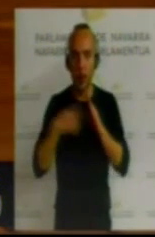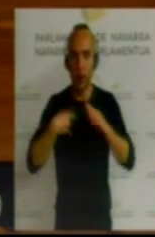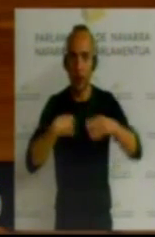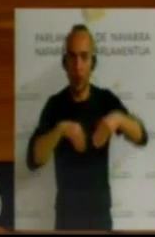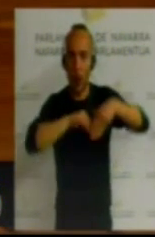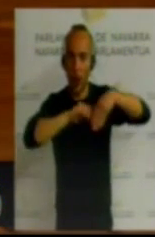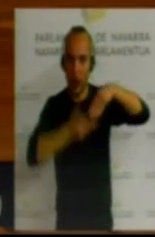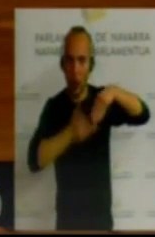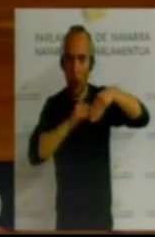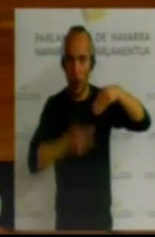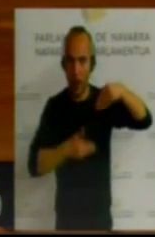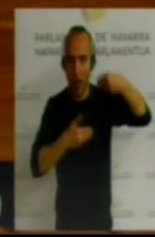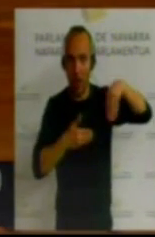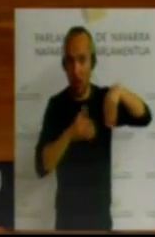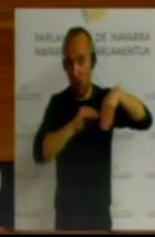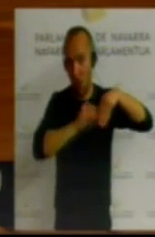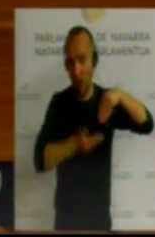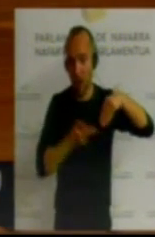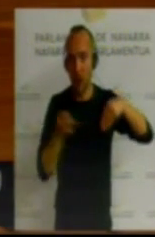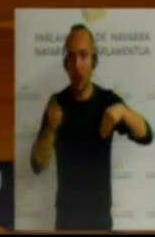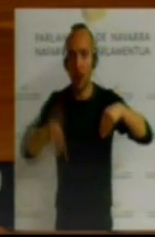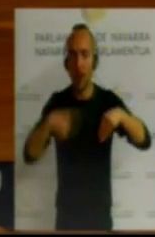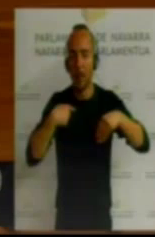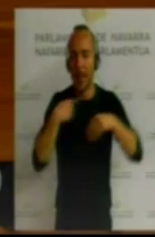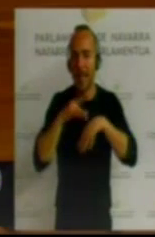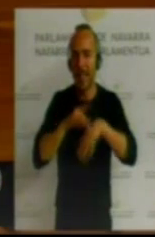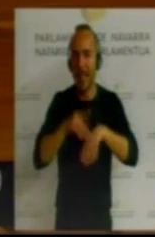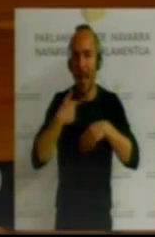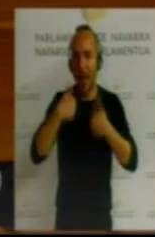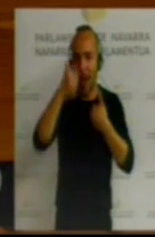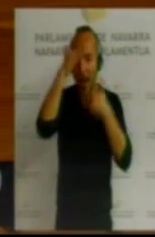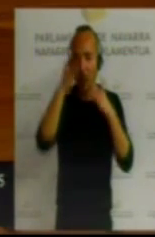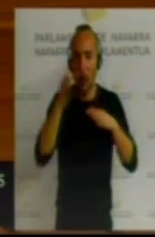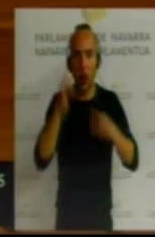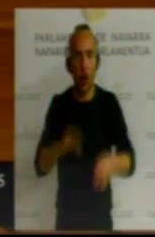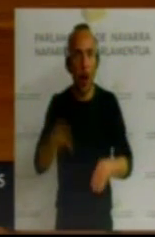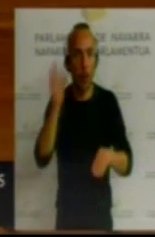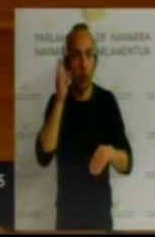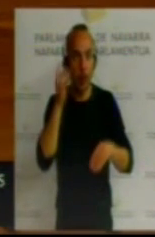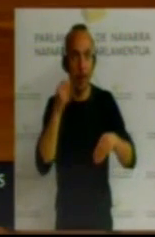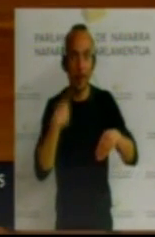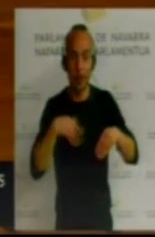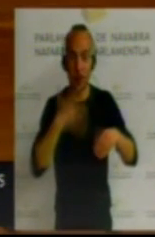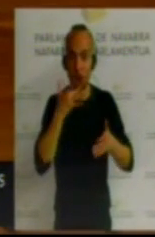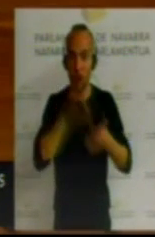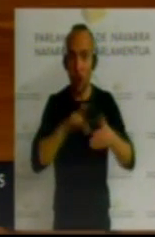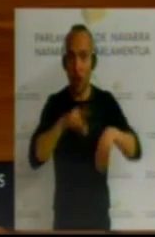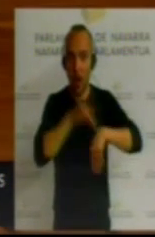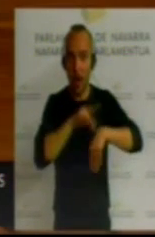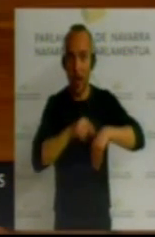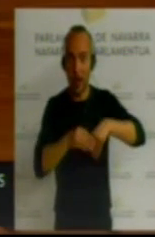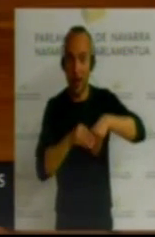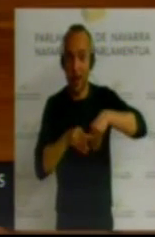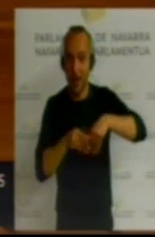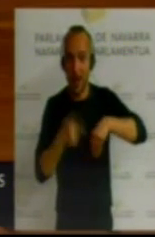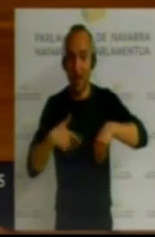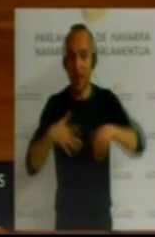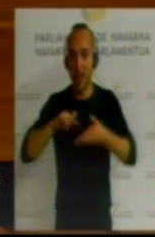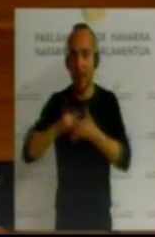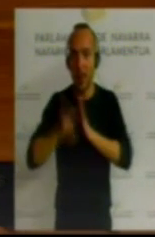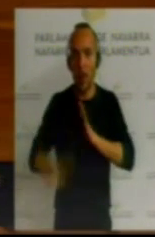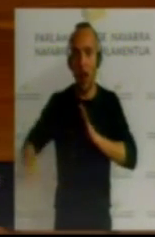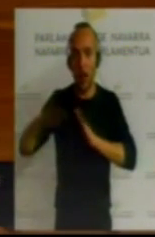Contamos, asimismo, con una guía de atención a las mujeres con endometriosis en el Sistema Nacional de Salud. Guía muy completa,